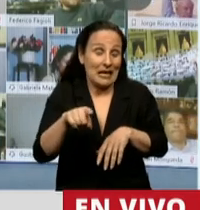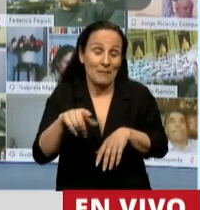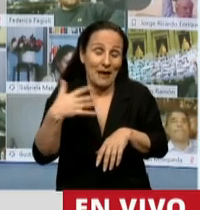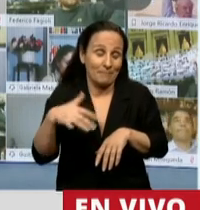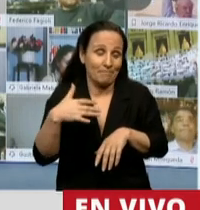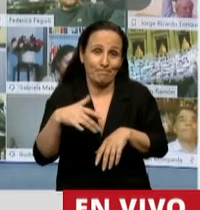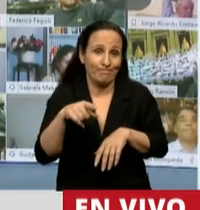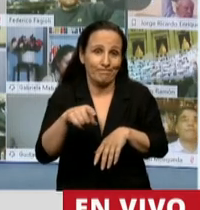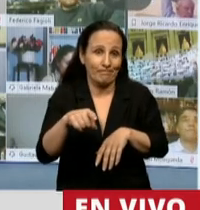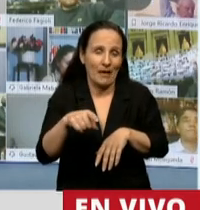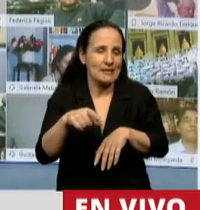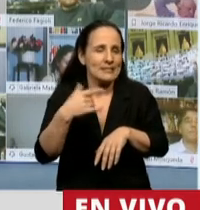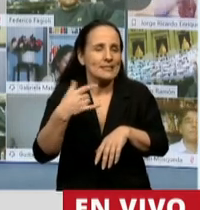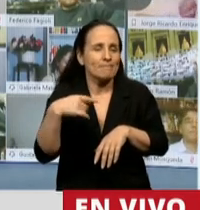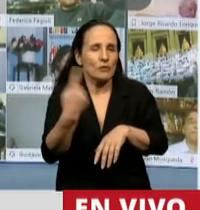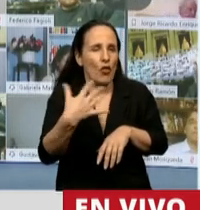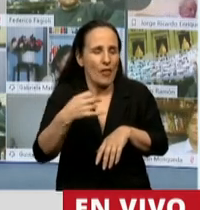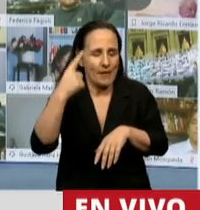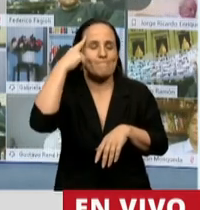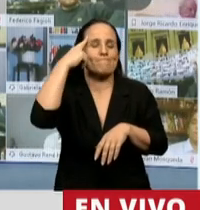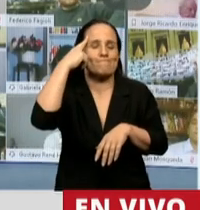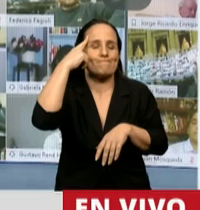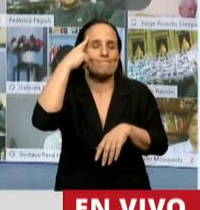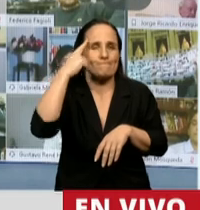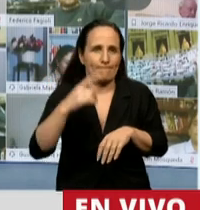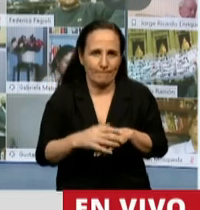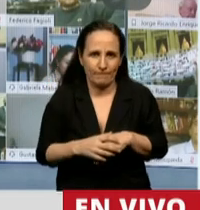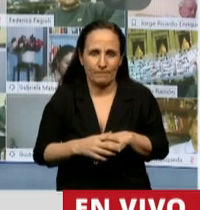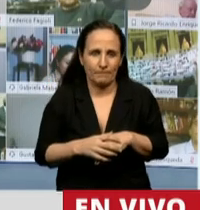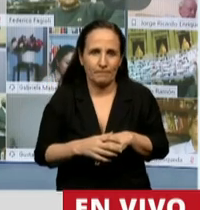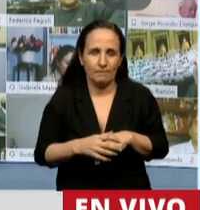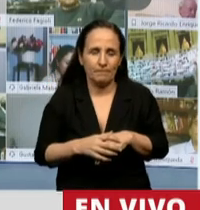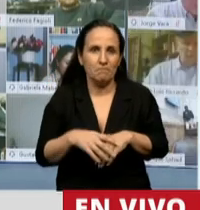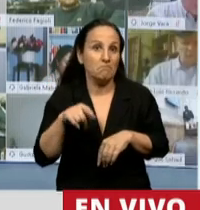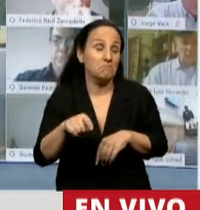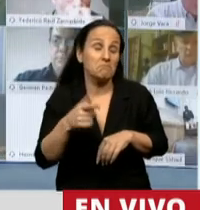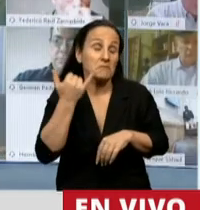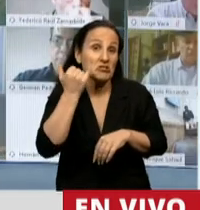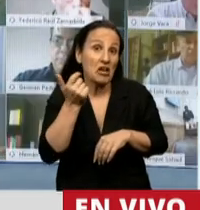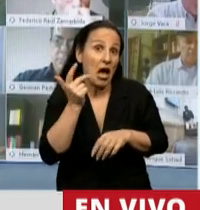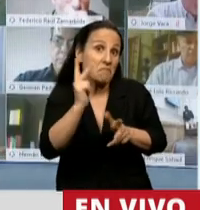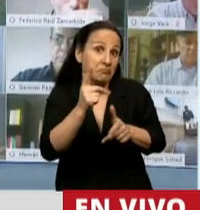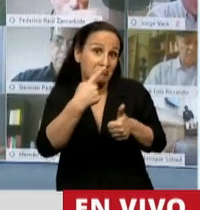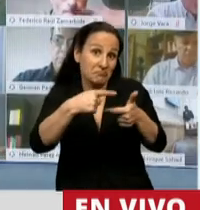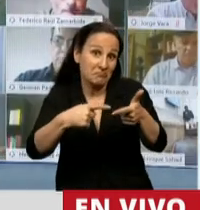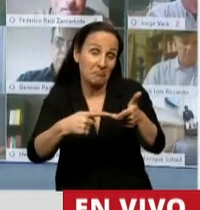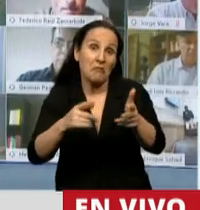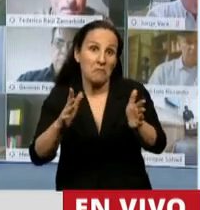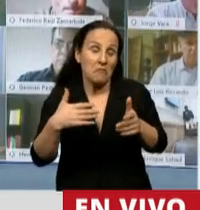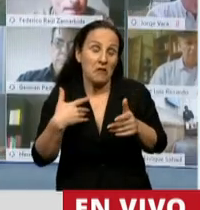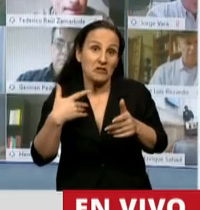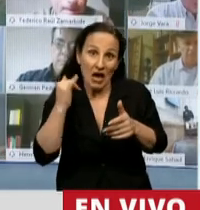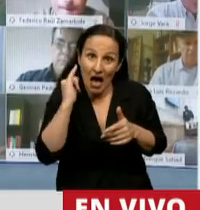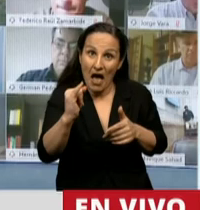que siempre conviene tenerla presente y con estas consideraciones adelanto